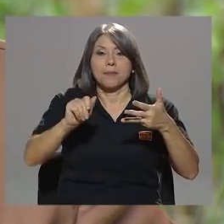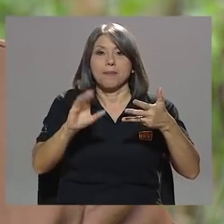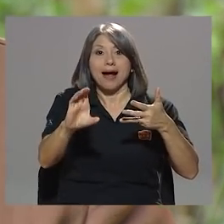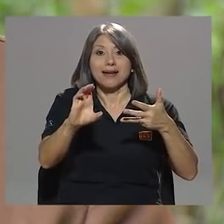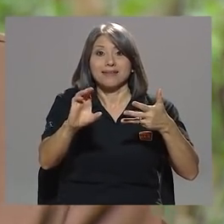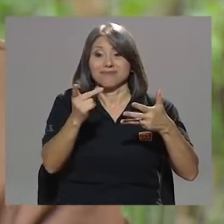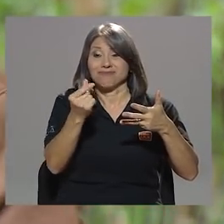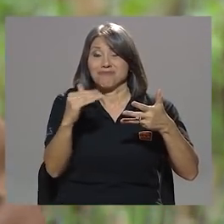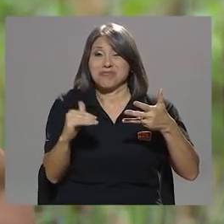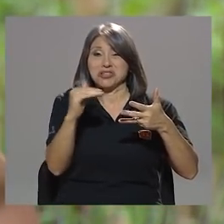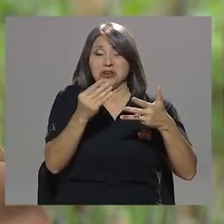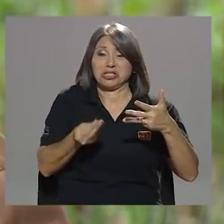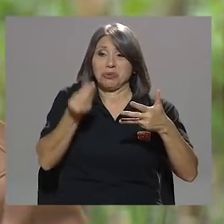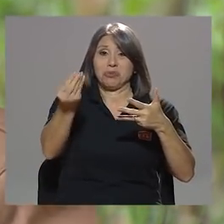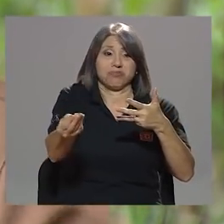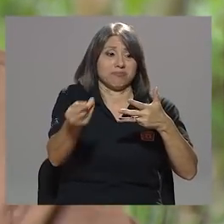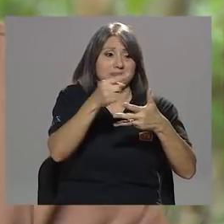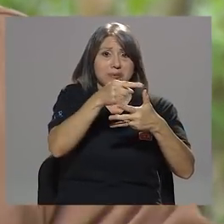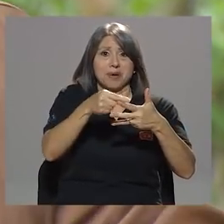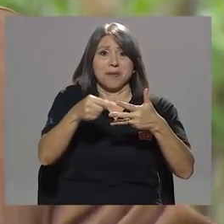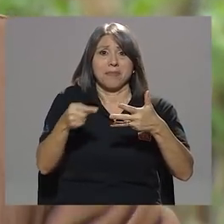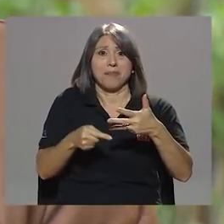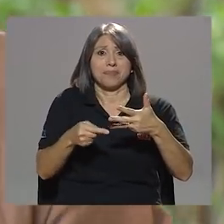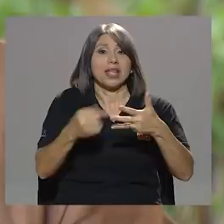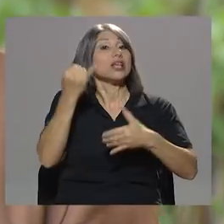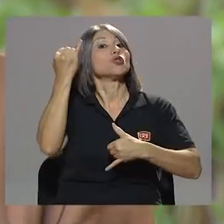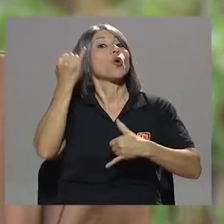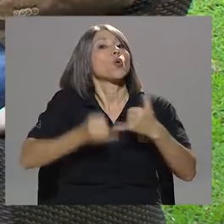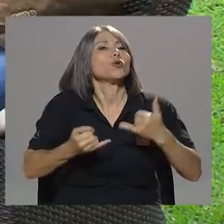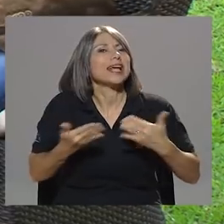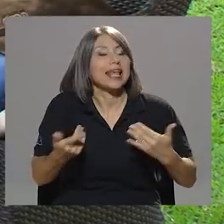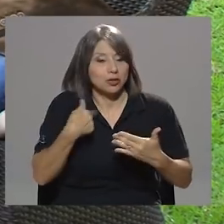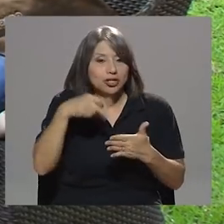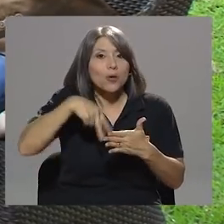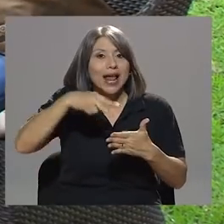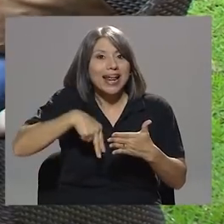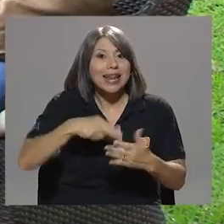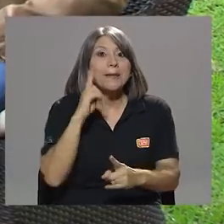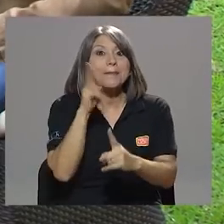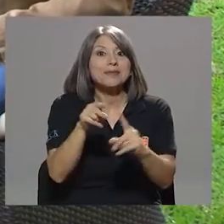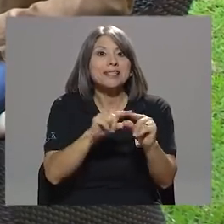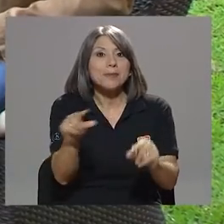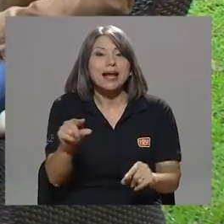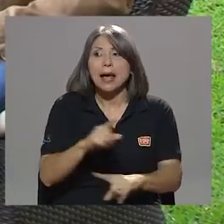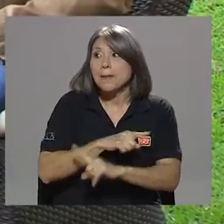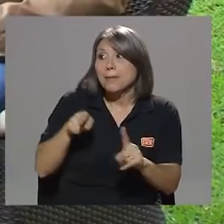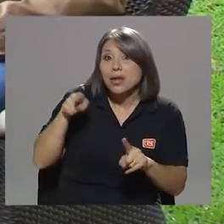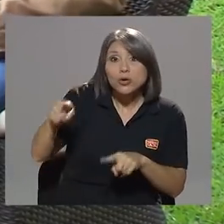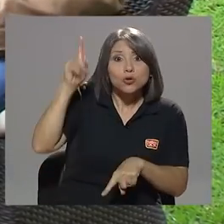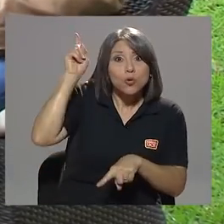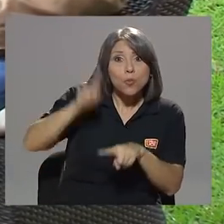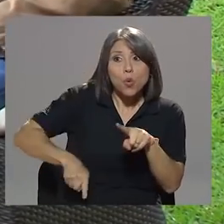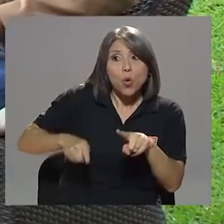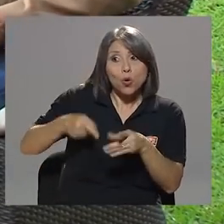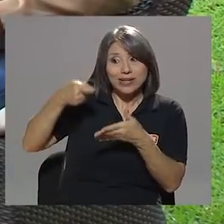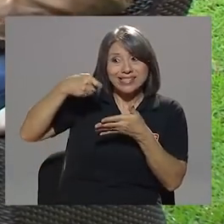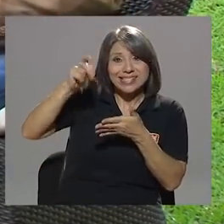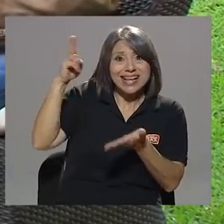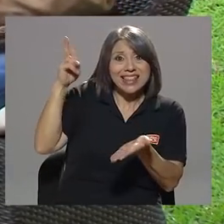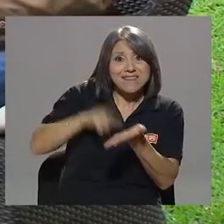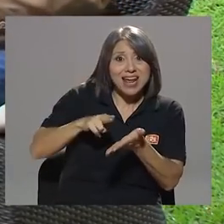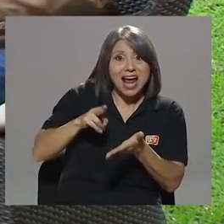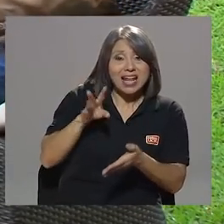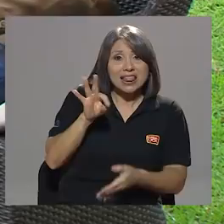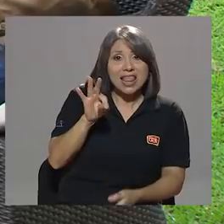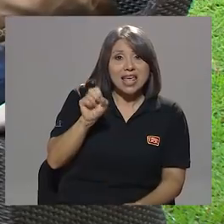y resulta que esto concluye en siguiente, se voy a leer. La misma semana. Pero eso no se lo pudo certificar el Tribunal Supremo de Elecciones. Sí,